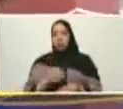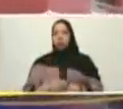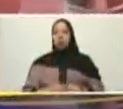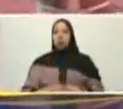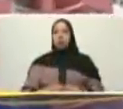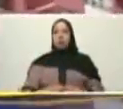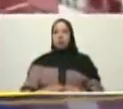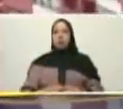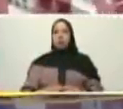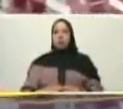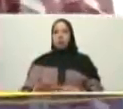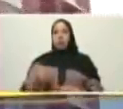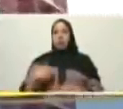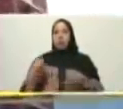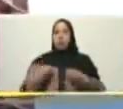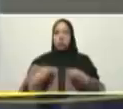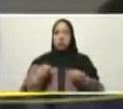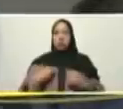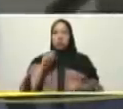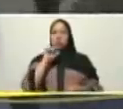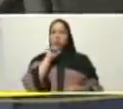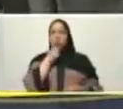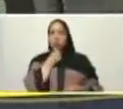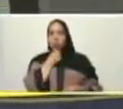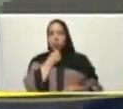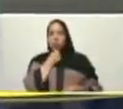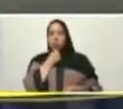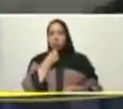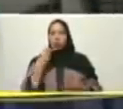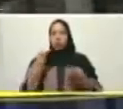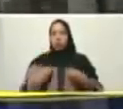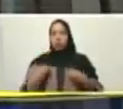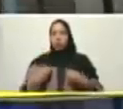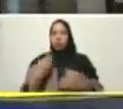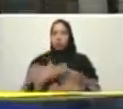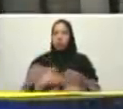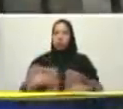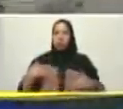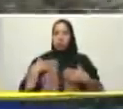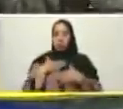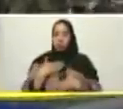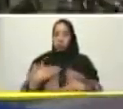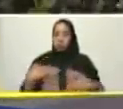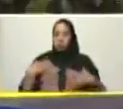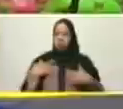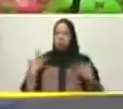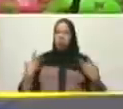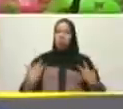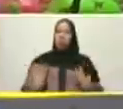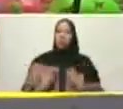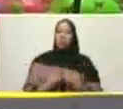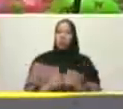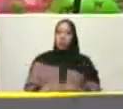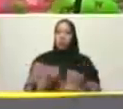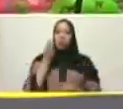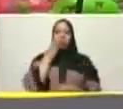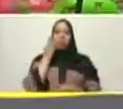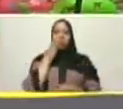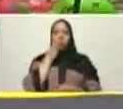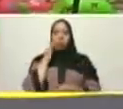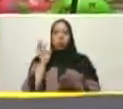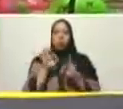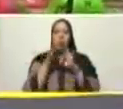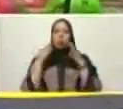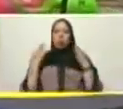bueno yo vivo con mis abuelos y ahora viviré en un apartamento digno y hermoso que usted y el gobierno